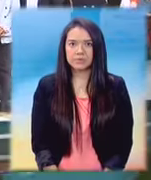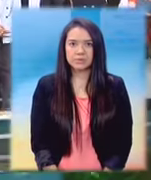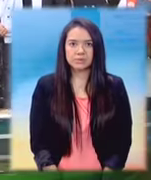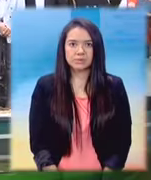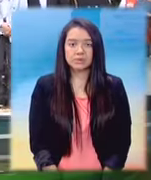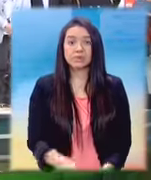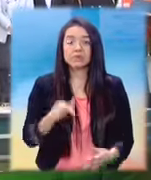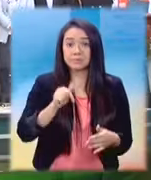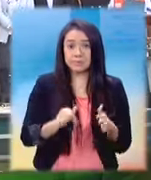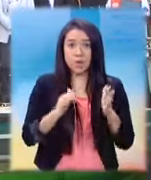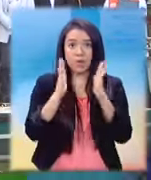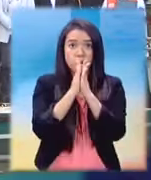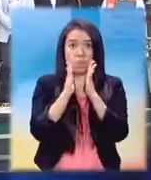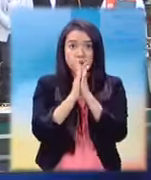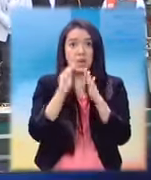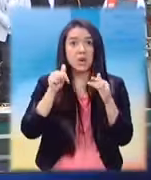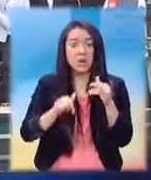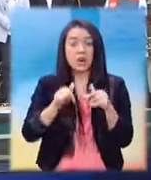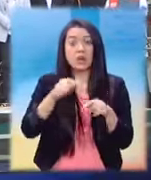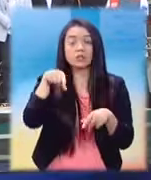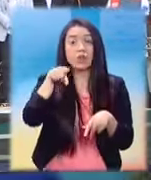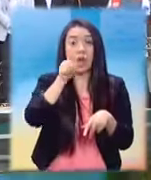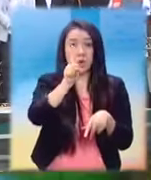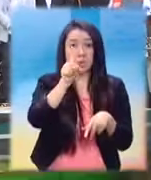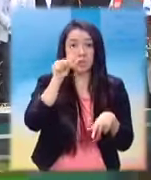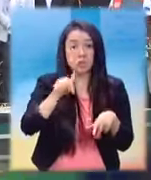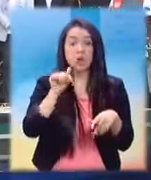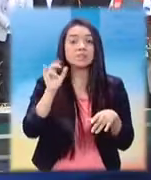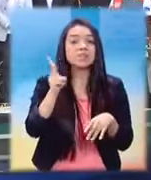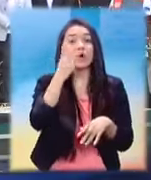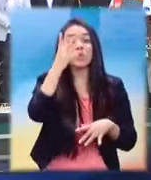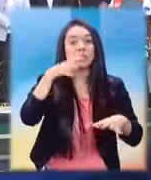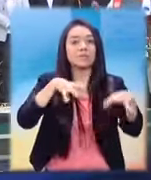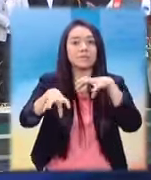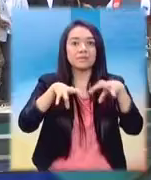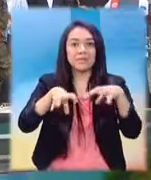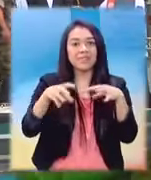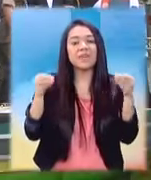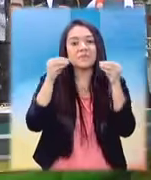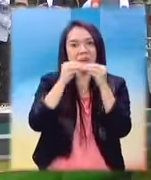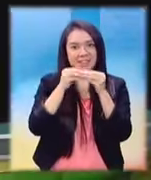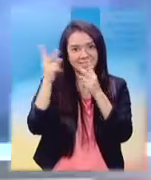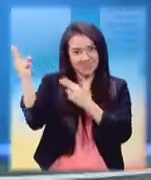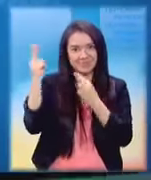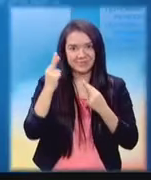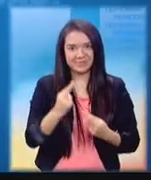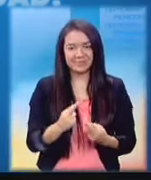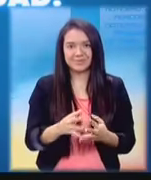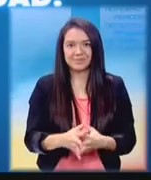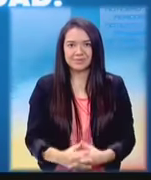Y este domingo se realizó en el Centro Histórico el segundo festival cultural por una Guatemala resiliente.